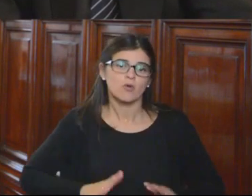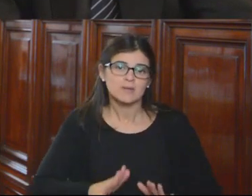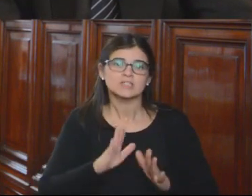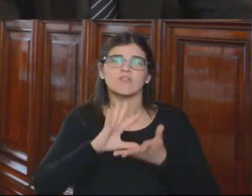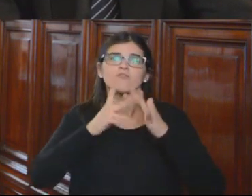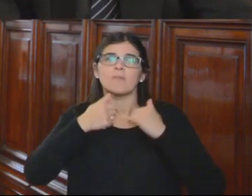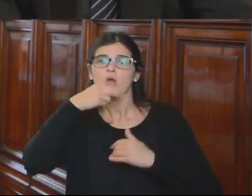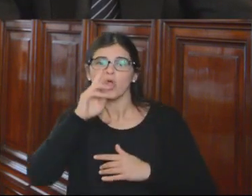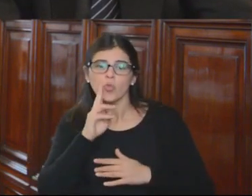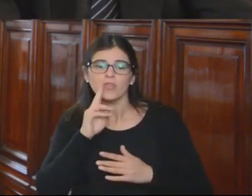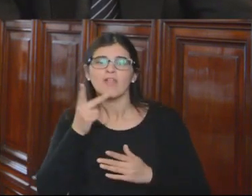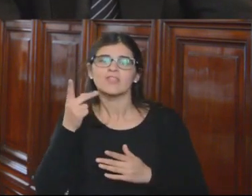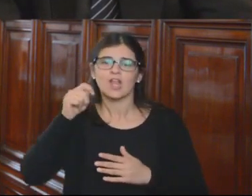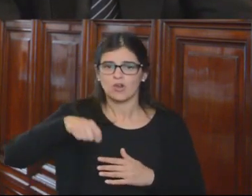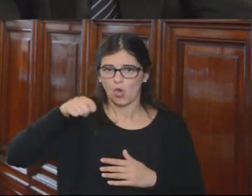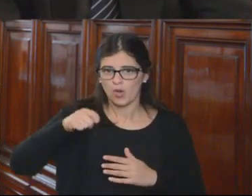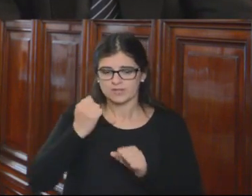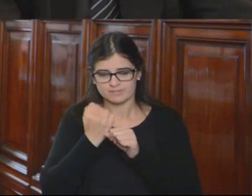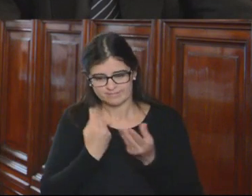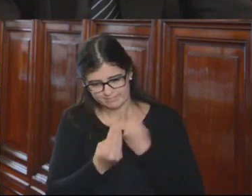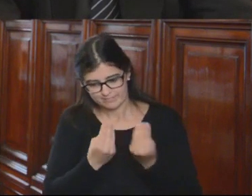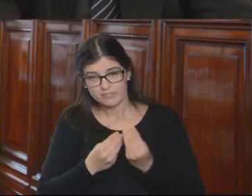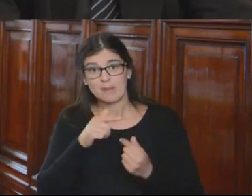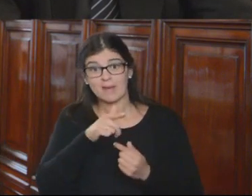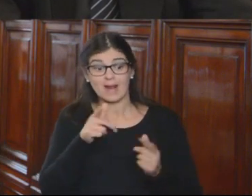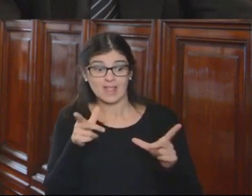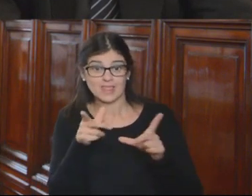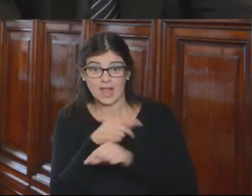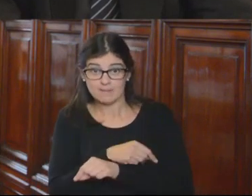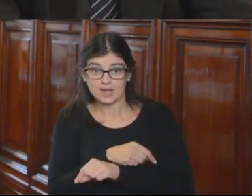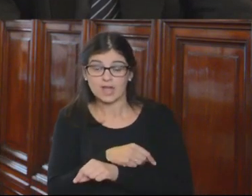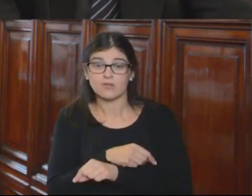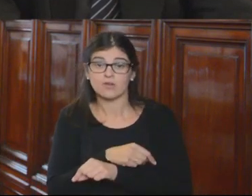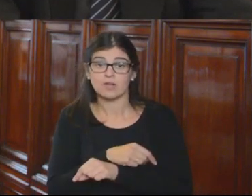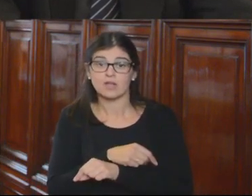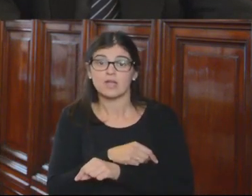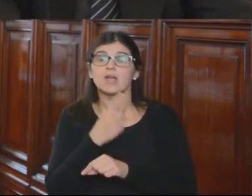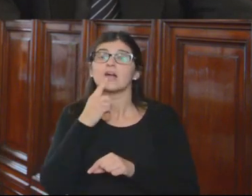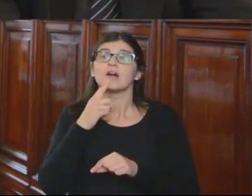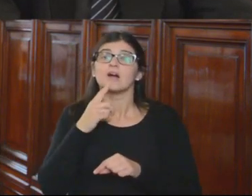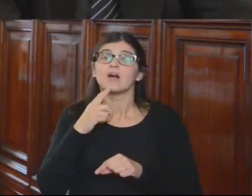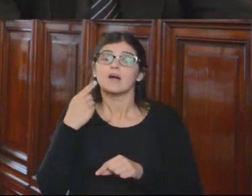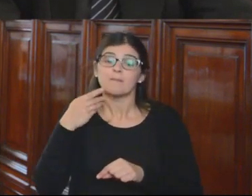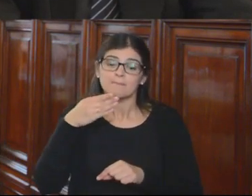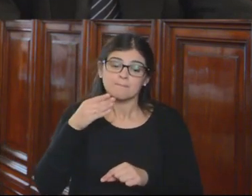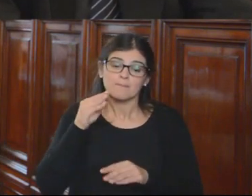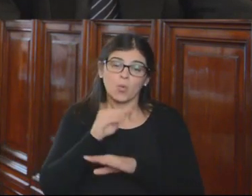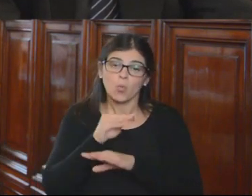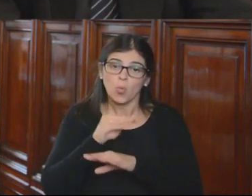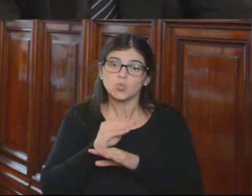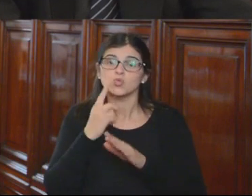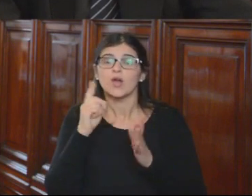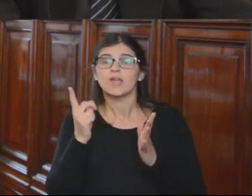disciplinario de los servidores judiciales, que entre otras determinaron la participación del curso de